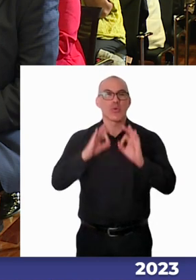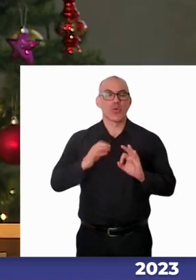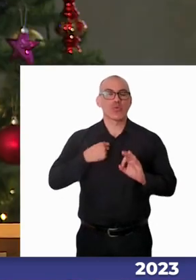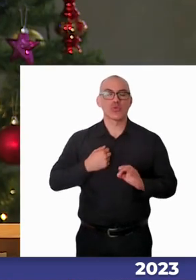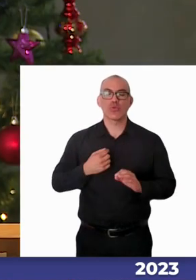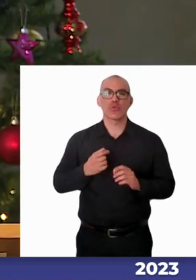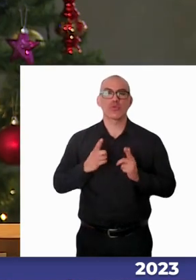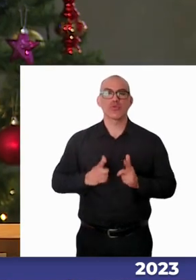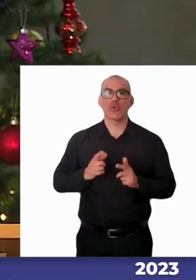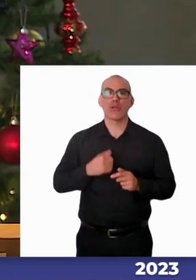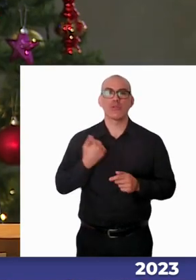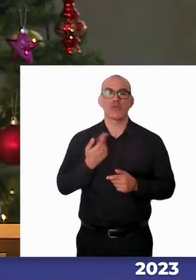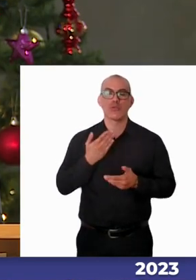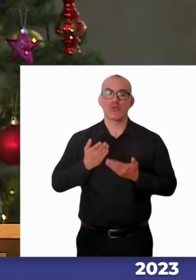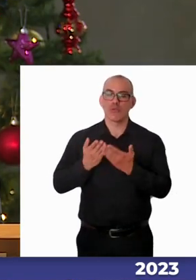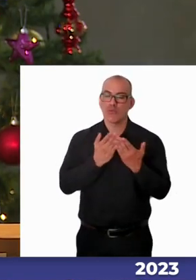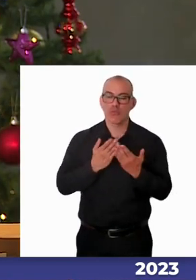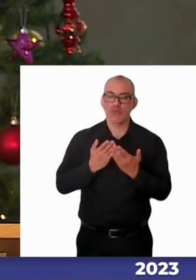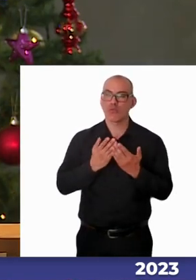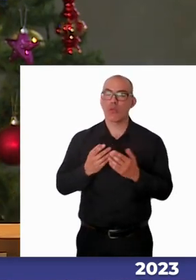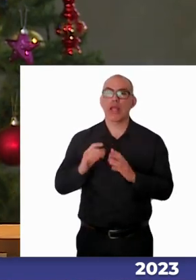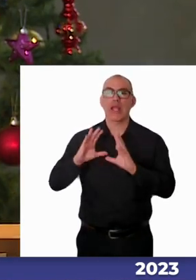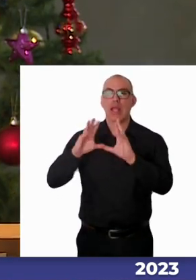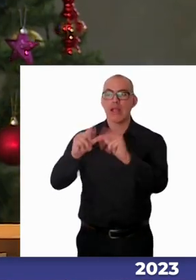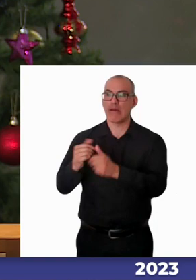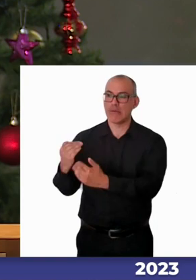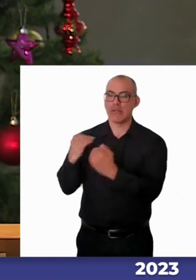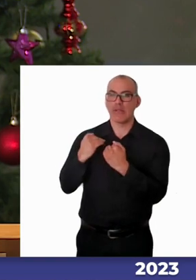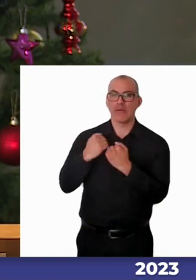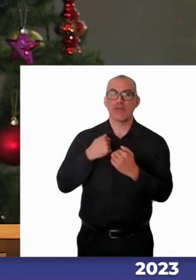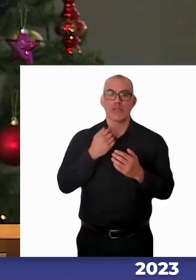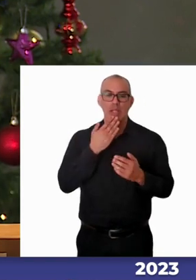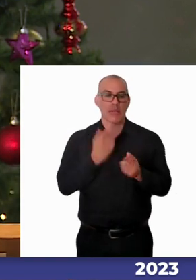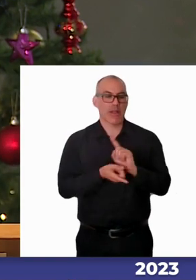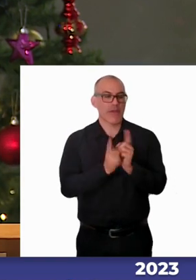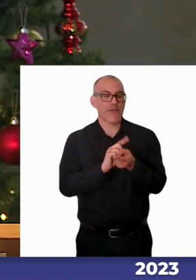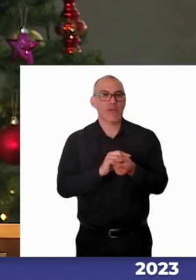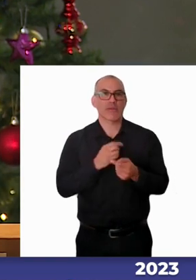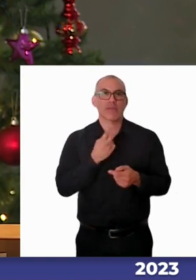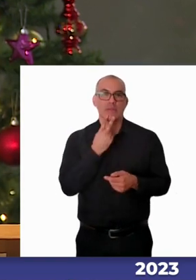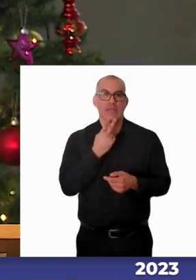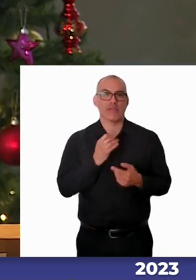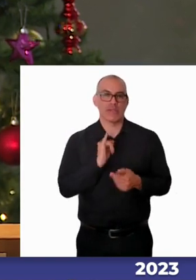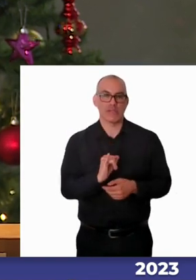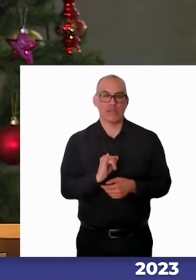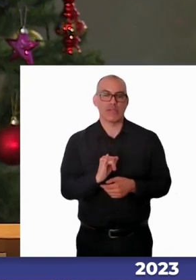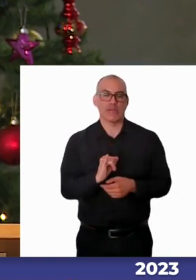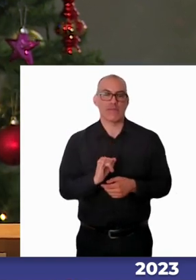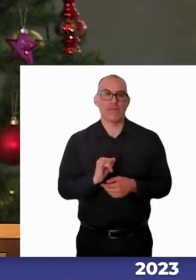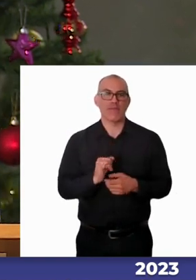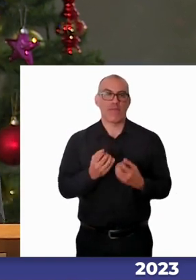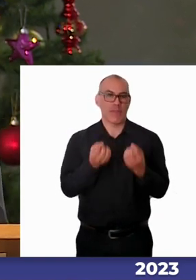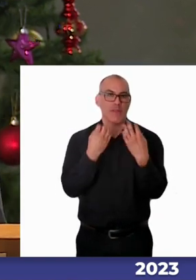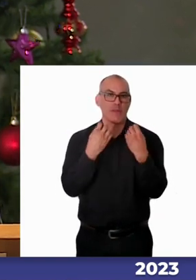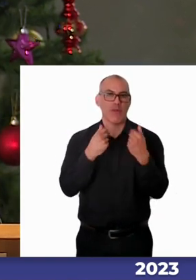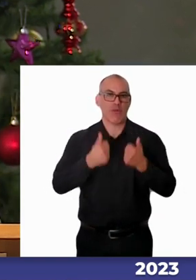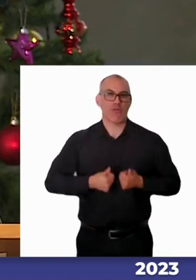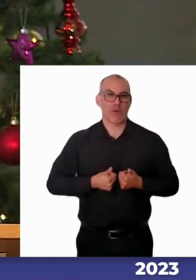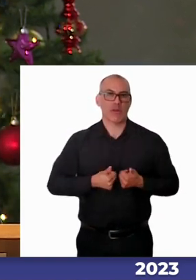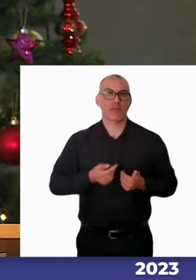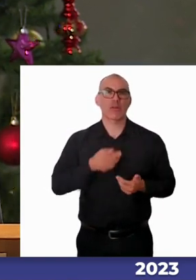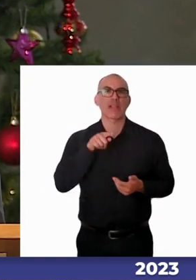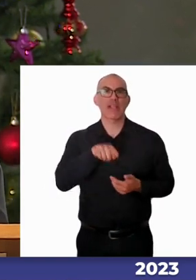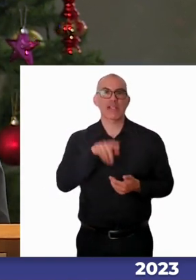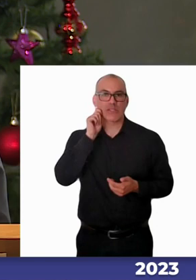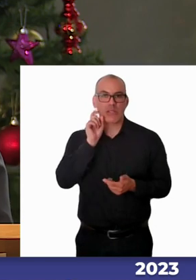con el esfuerzo de nuestra familia, nos ha cambiado la vida circunstancialmente. Y creo que es la forma en